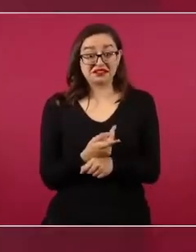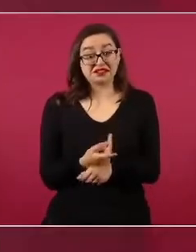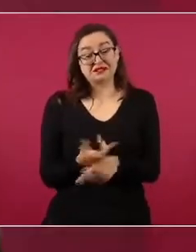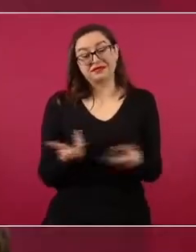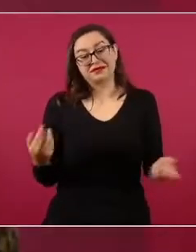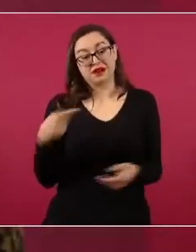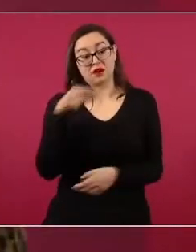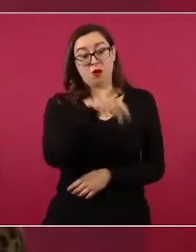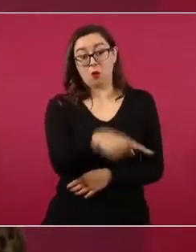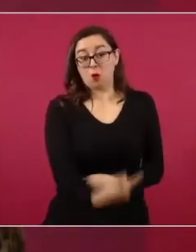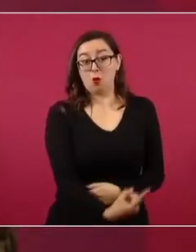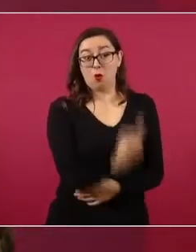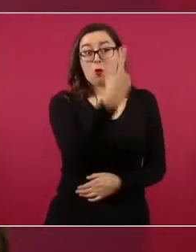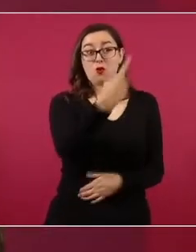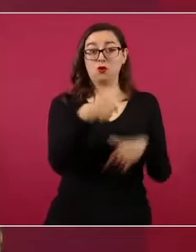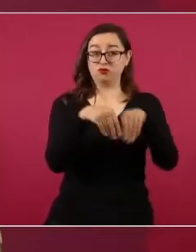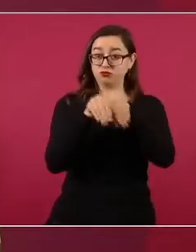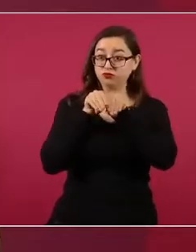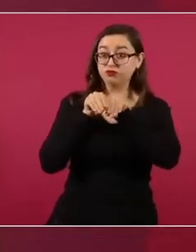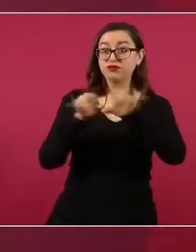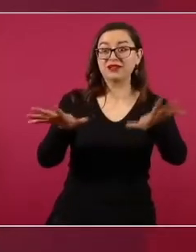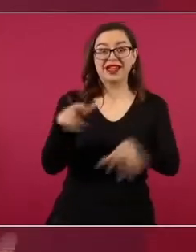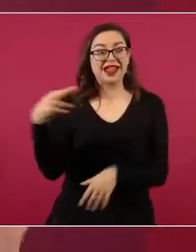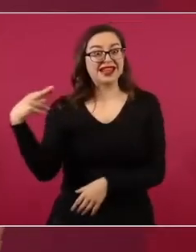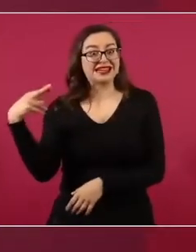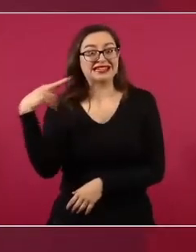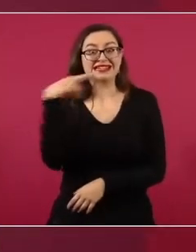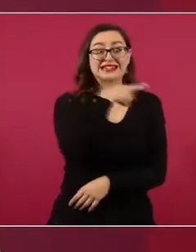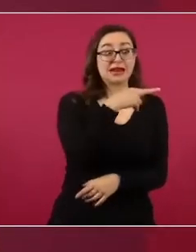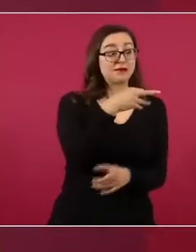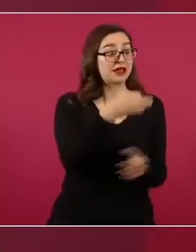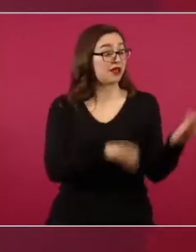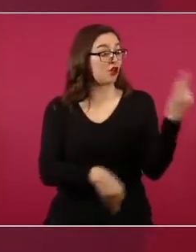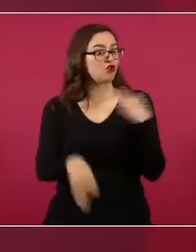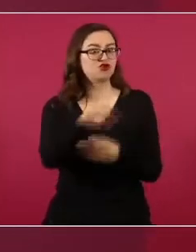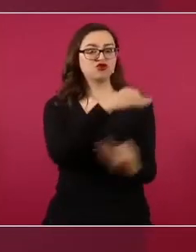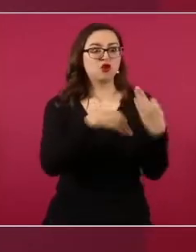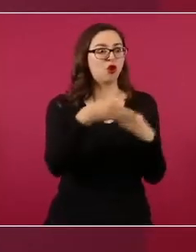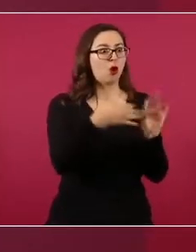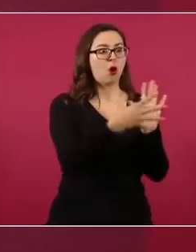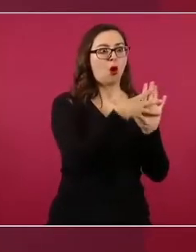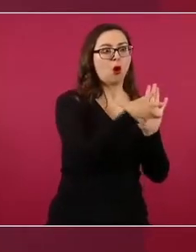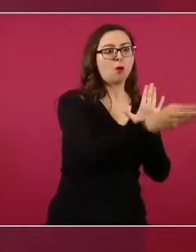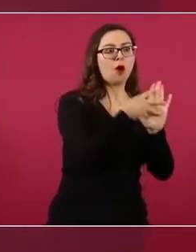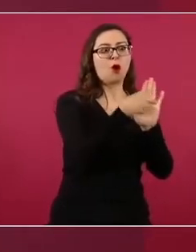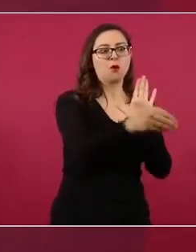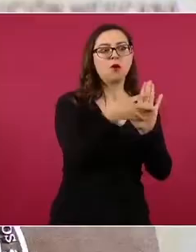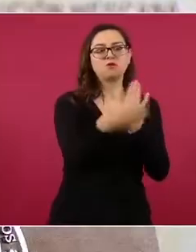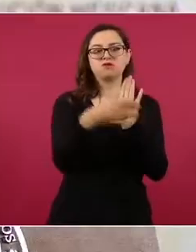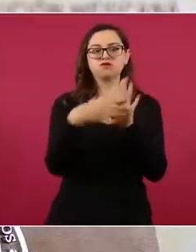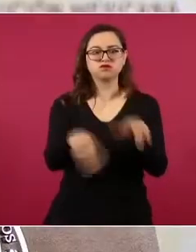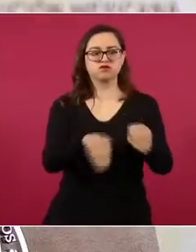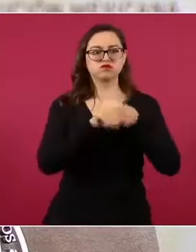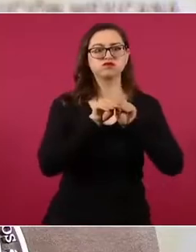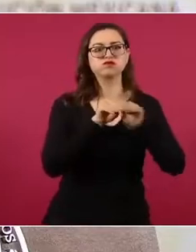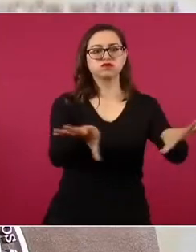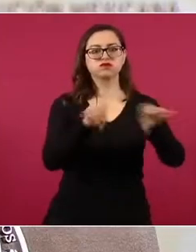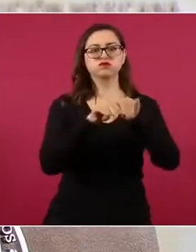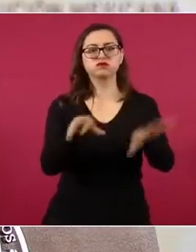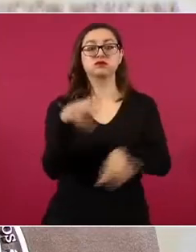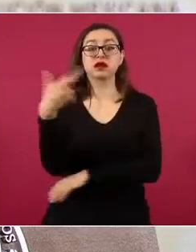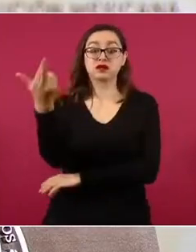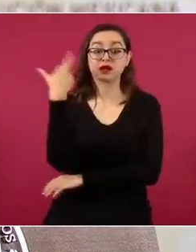falsa para que el resto la diseminara en radio, televisión, internet